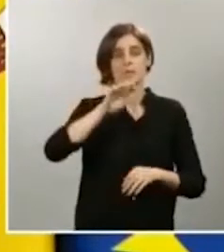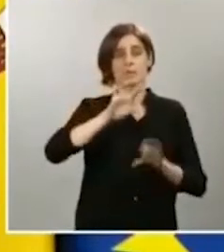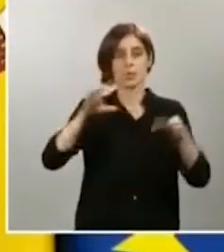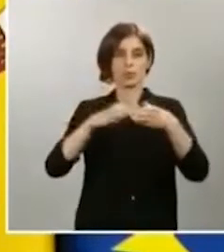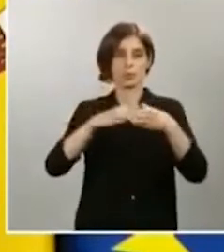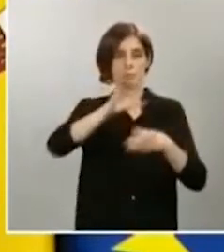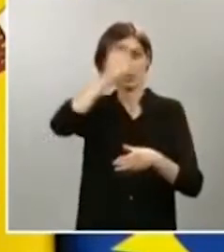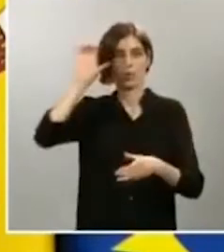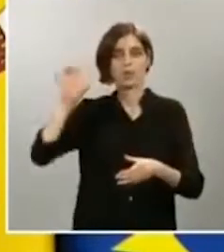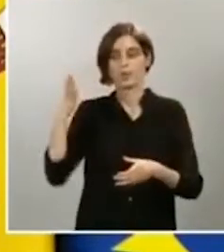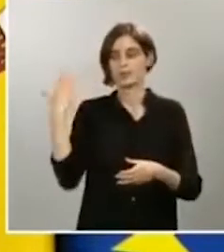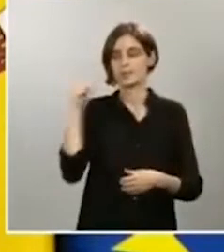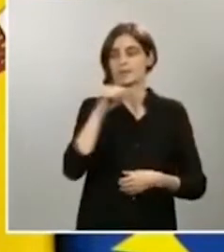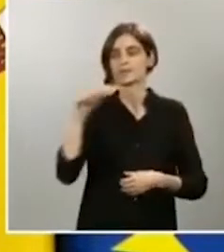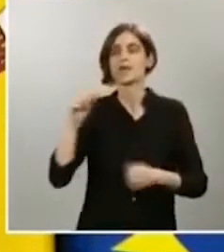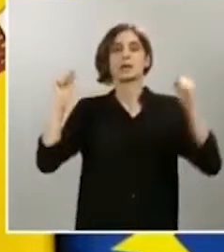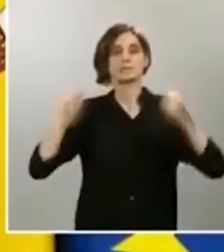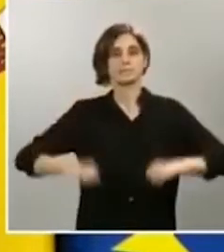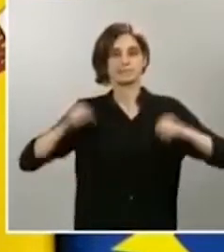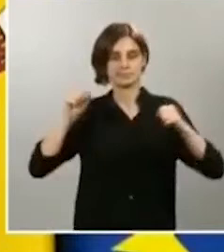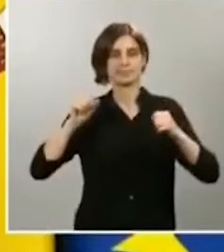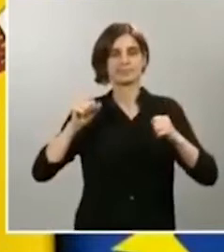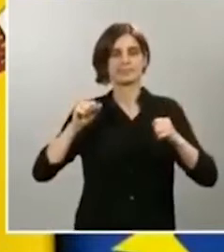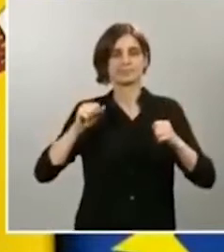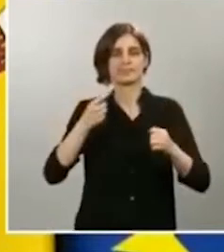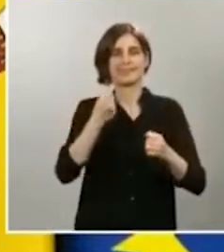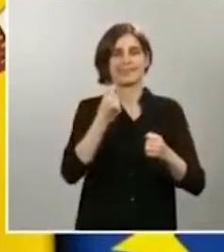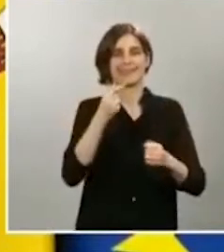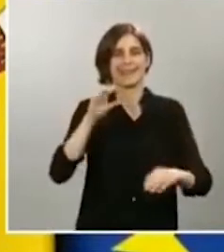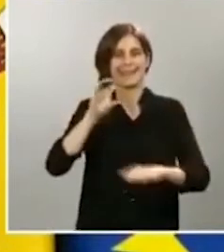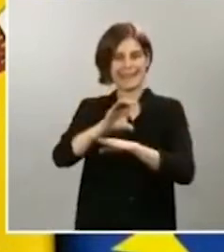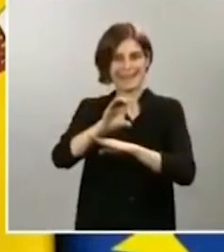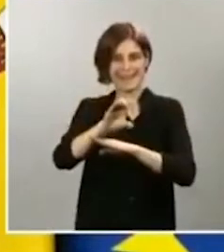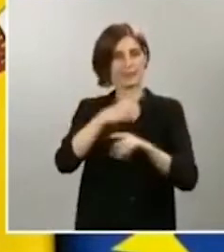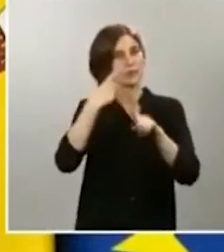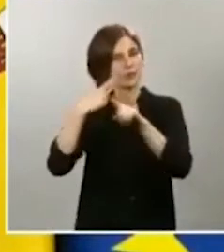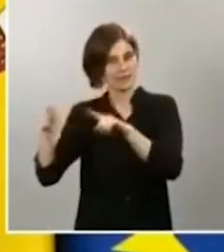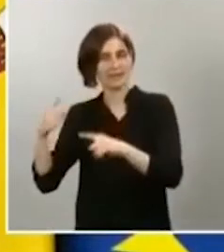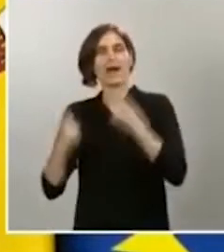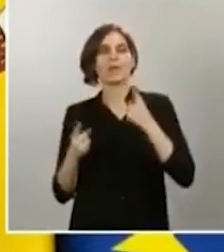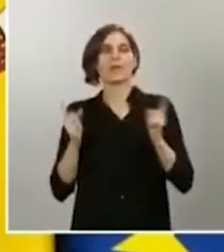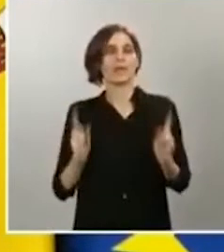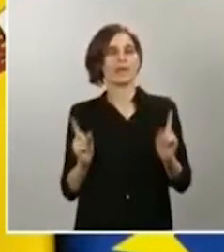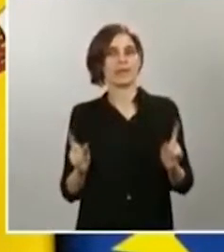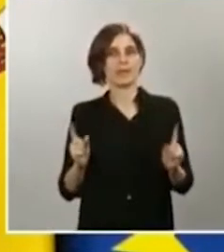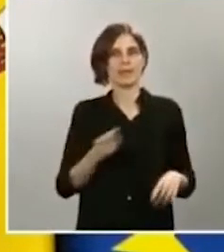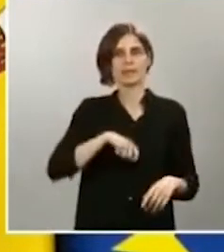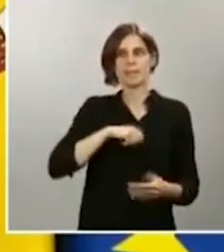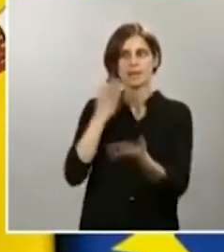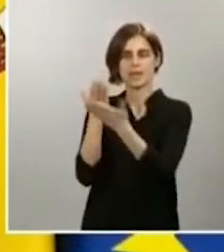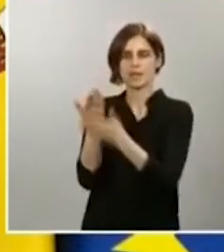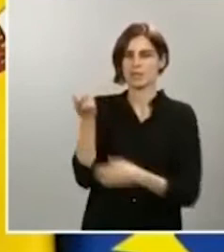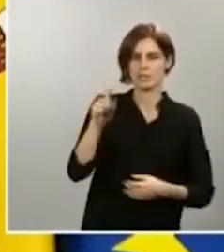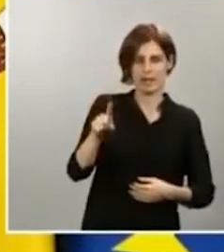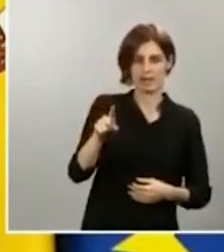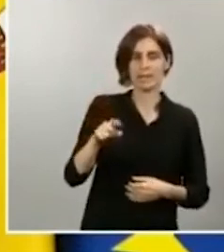líneas de liquidez que son diferentes, algunas son precautorias, España no tiene necesidad de acudir a ellas, otras tienen